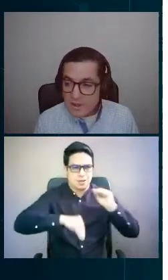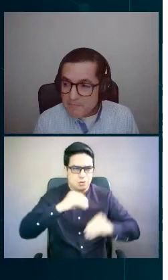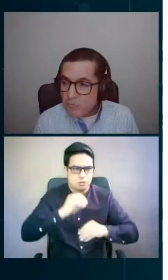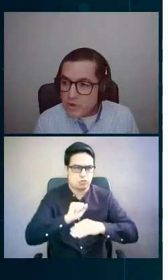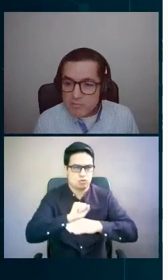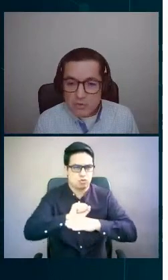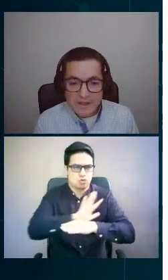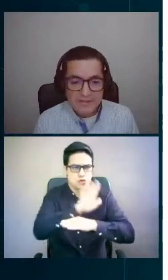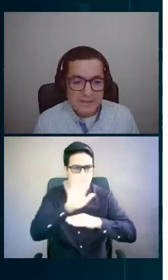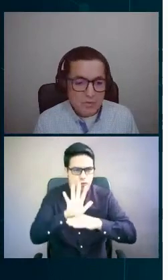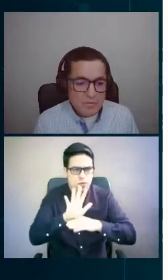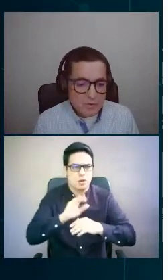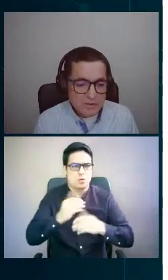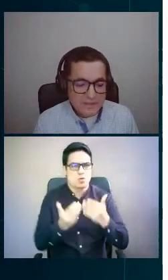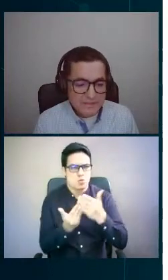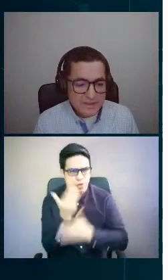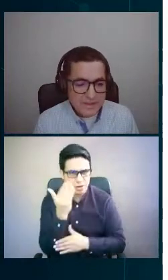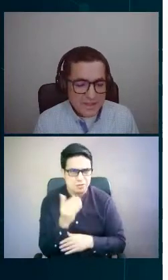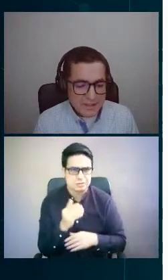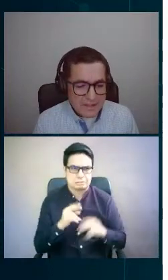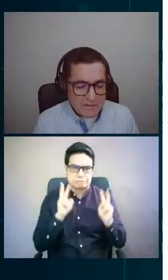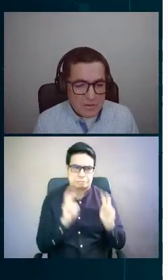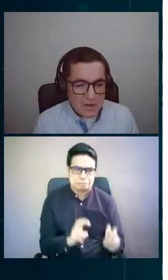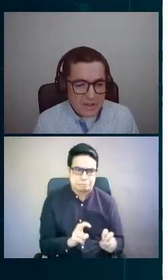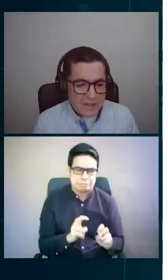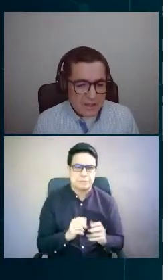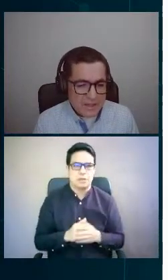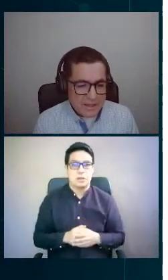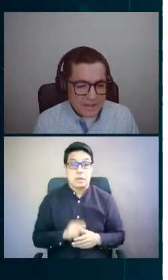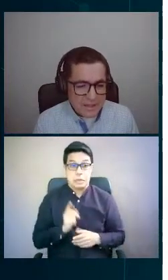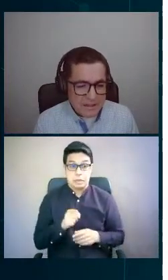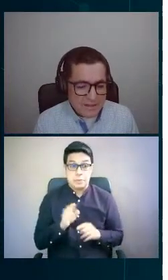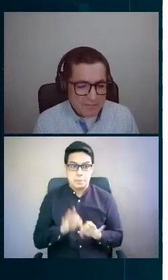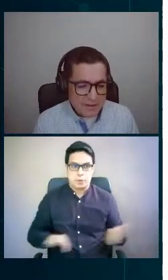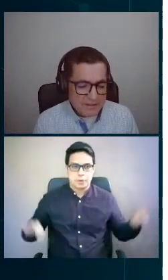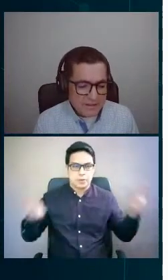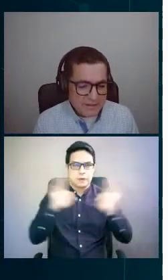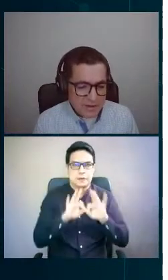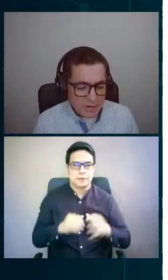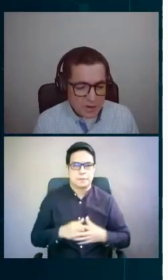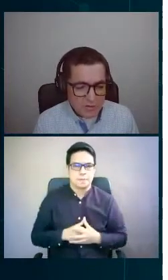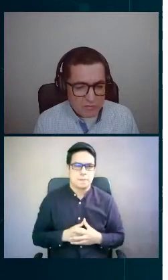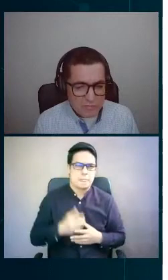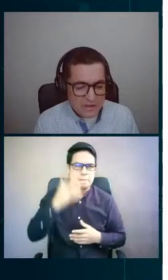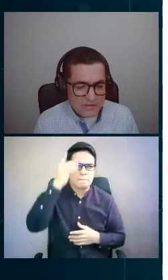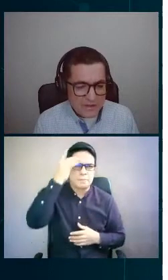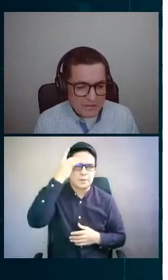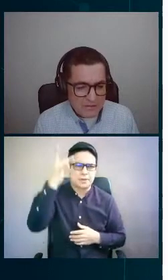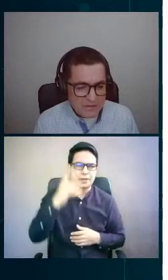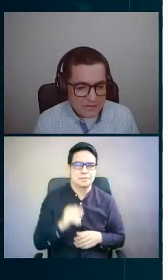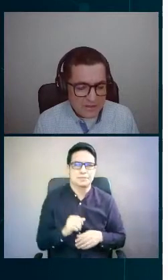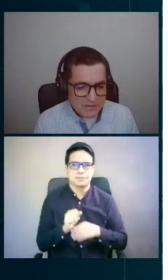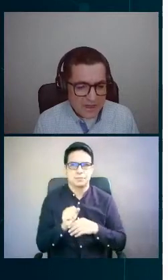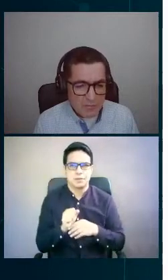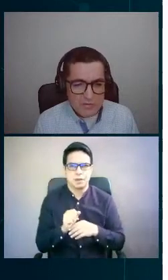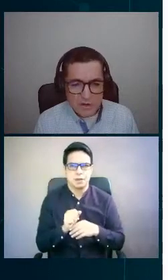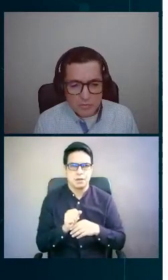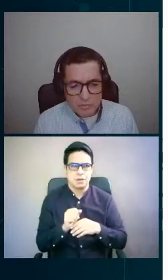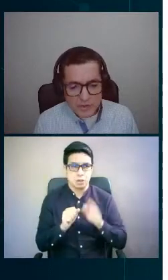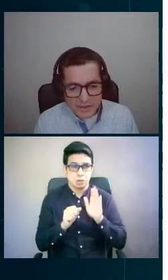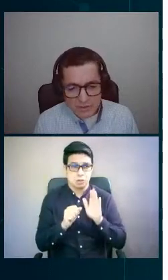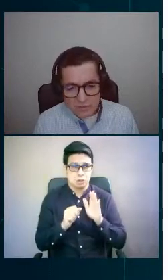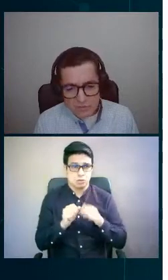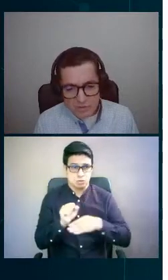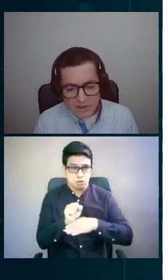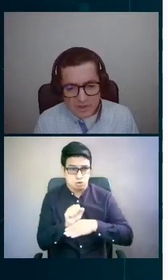muy importante, muy importante debido a que esta parte del desarrollo de software e integraciones, digamos,